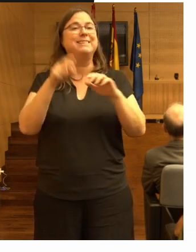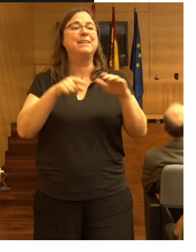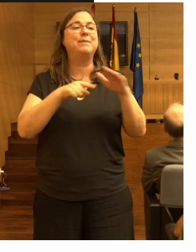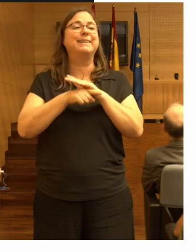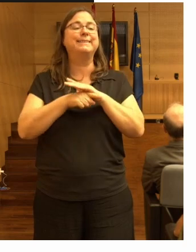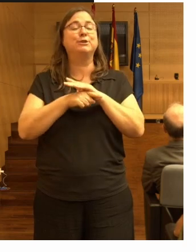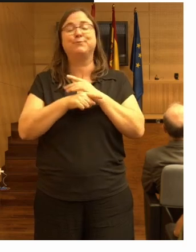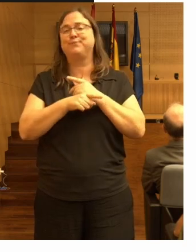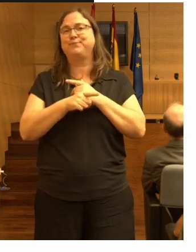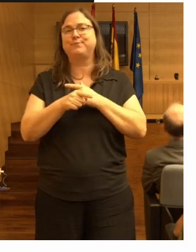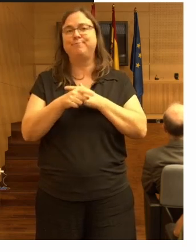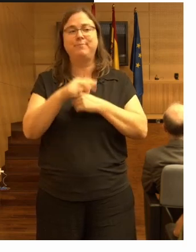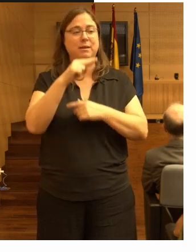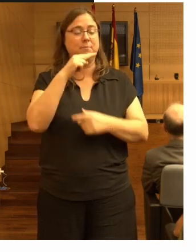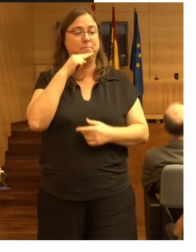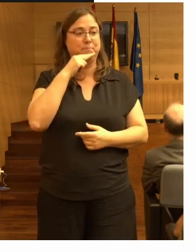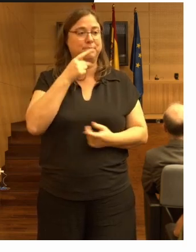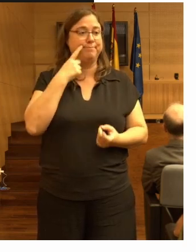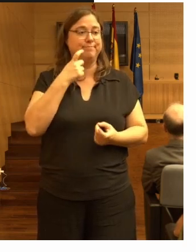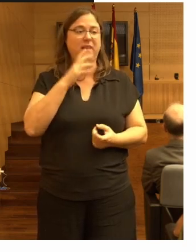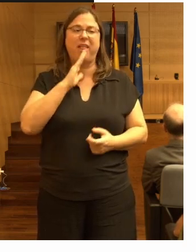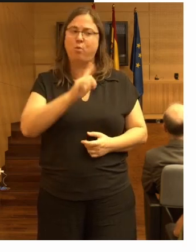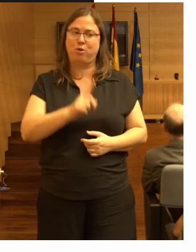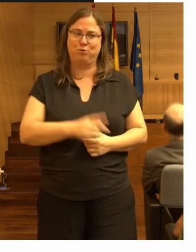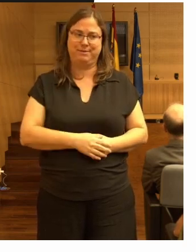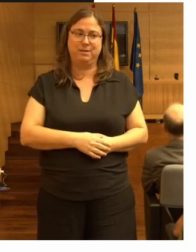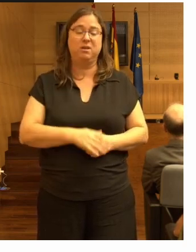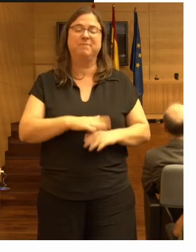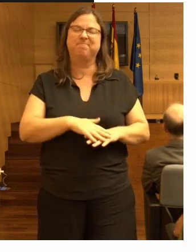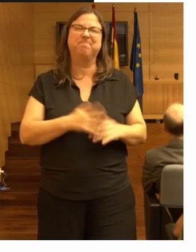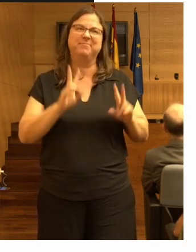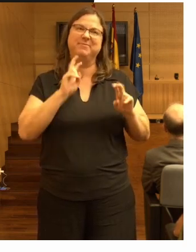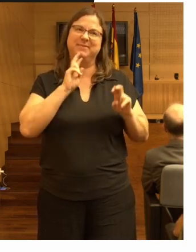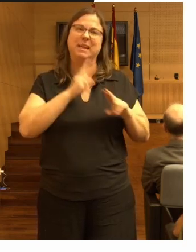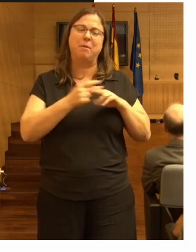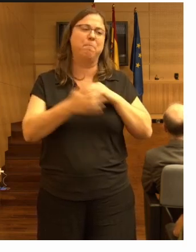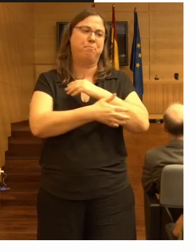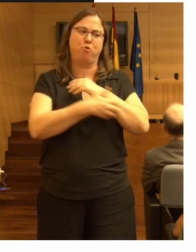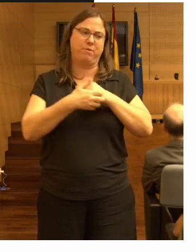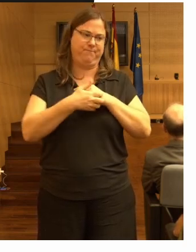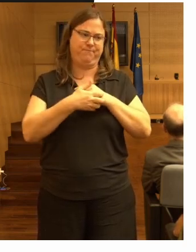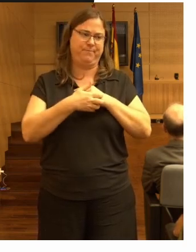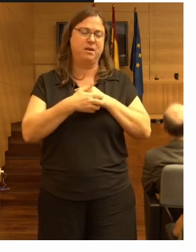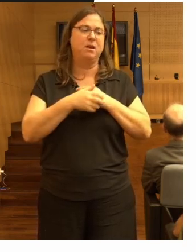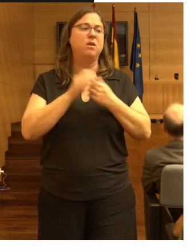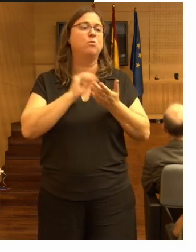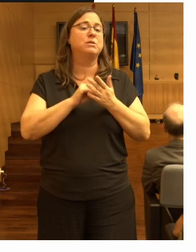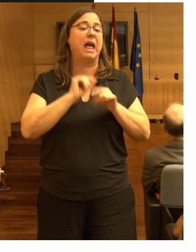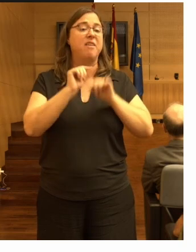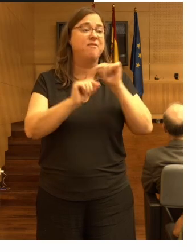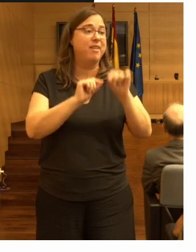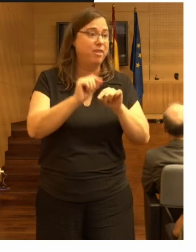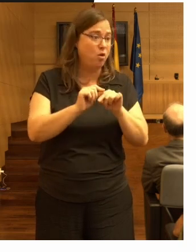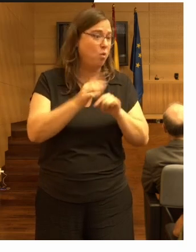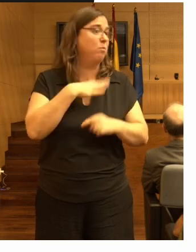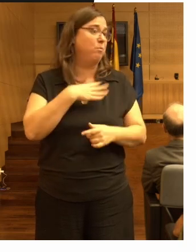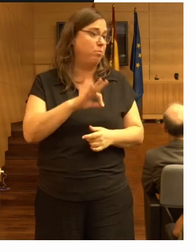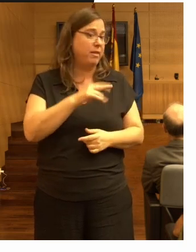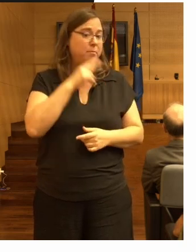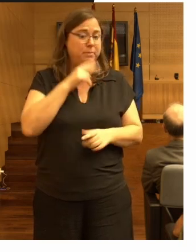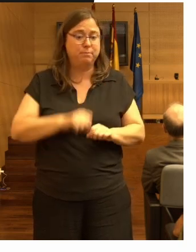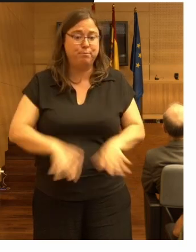incontinencia suele ser no suele ser adecuada y es pobre puede ser una infección urinaria puede ser